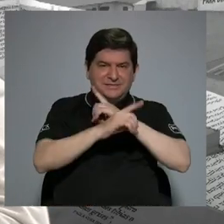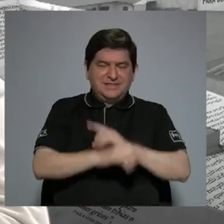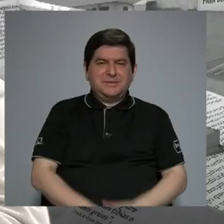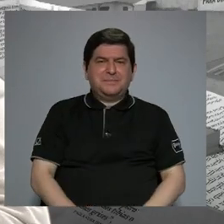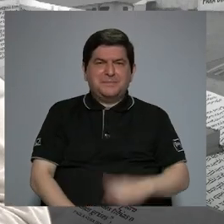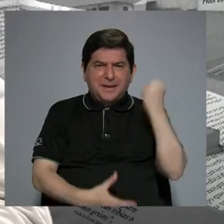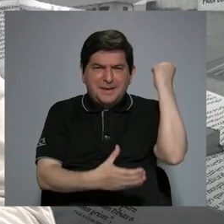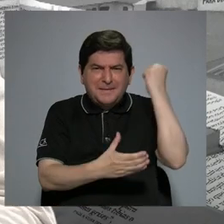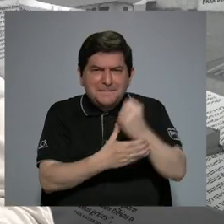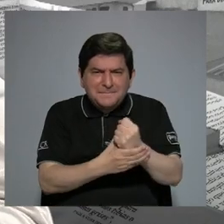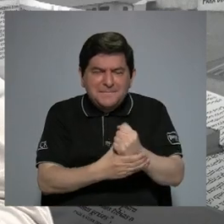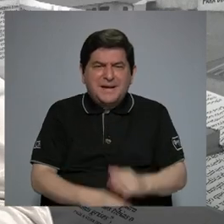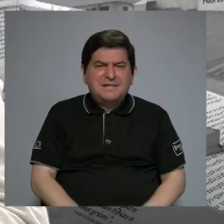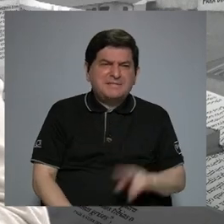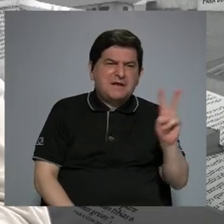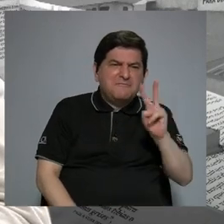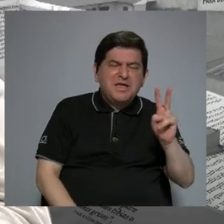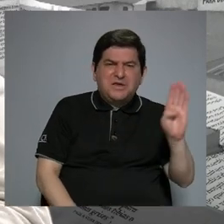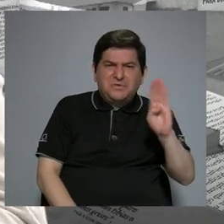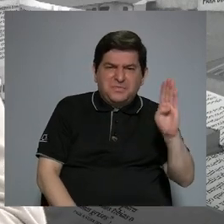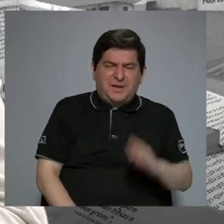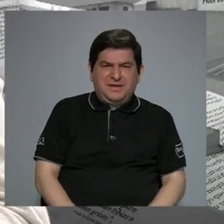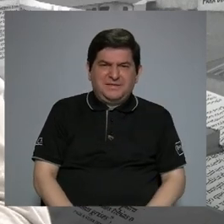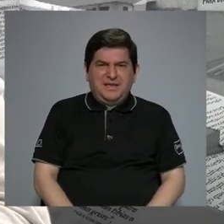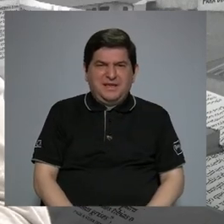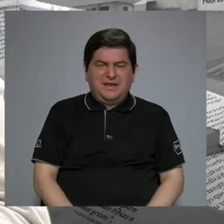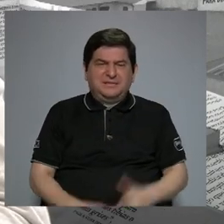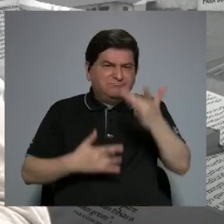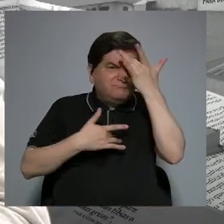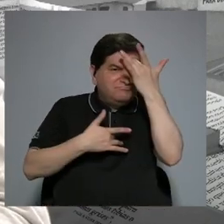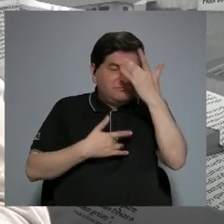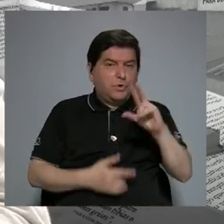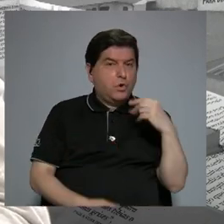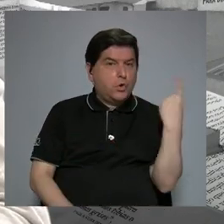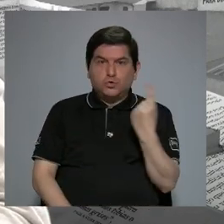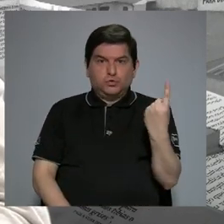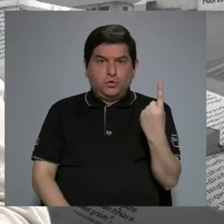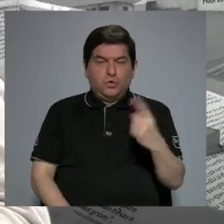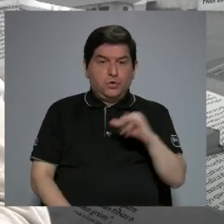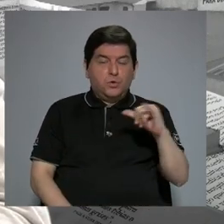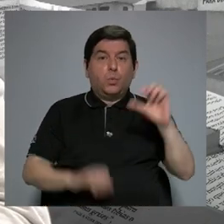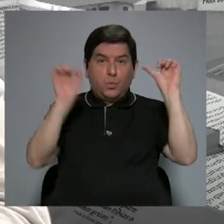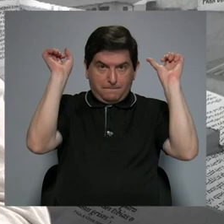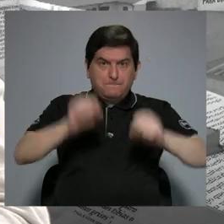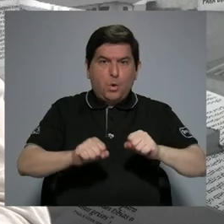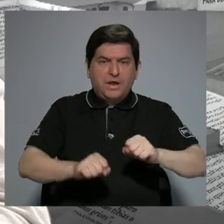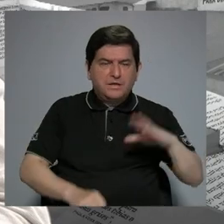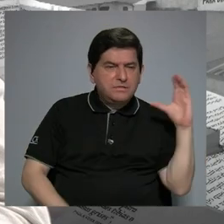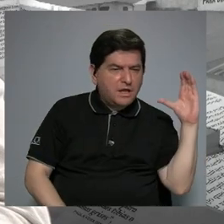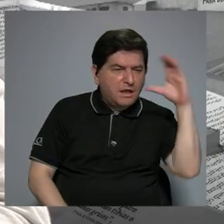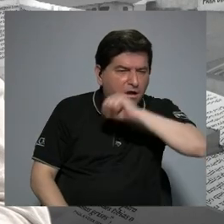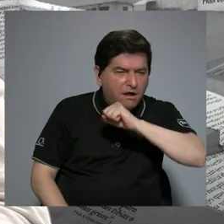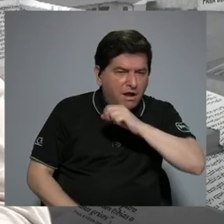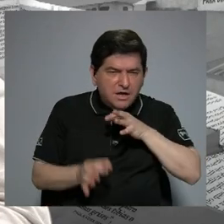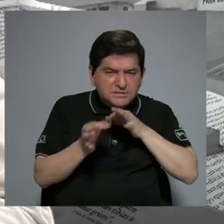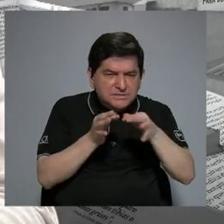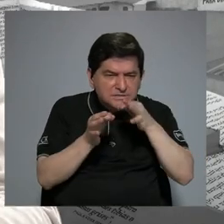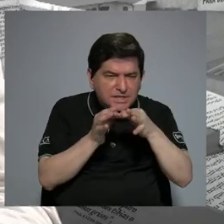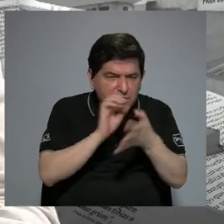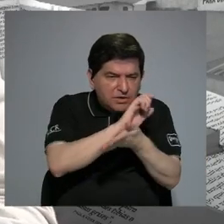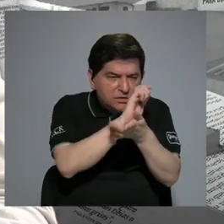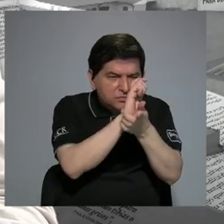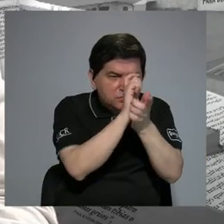parásitos, no solo mata virus, bacterias, patógenos. El sistema inmunológico es capaz de detectar células que están